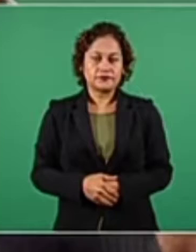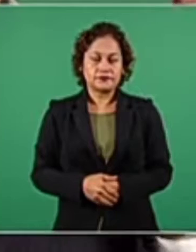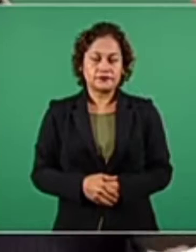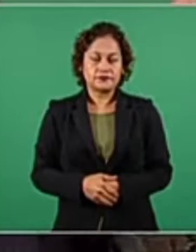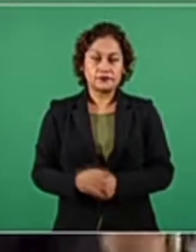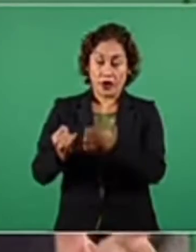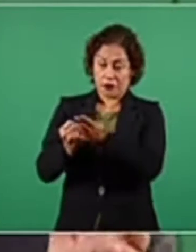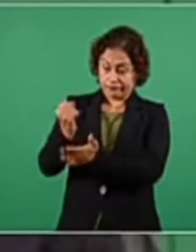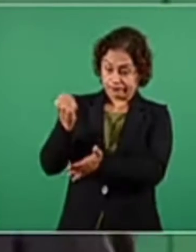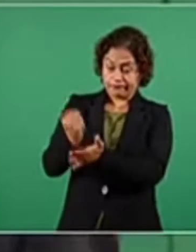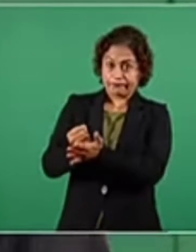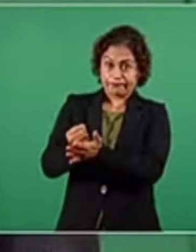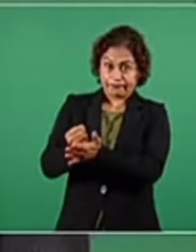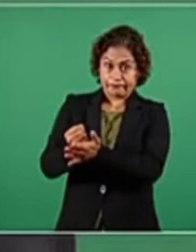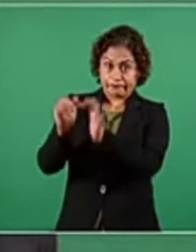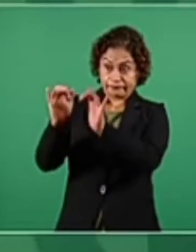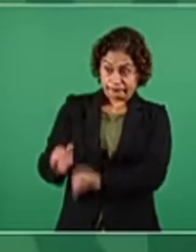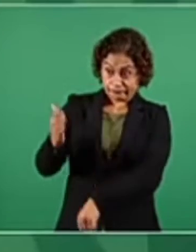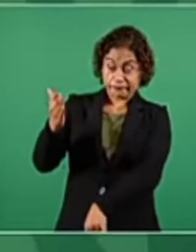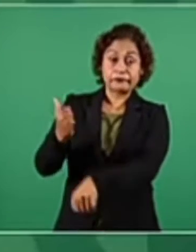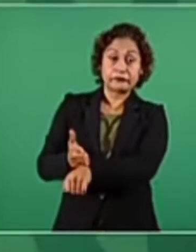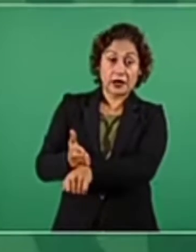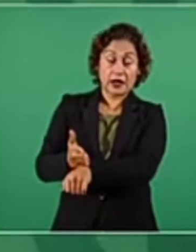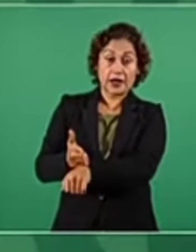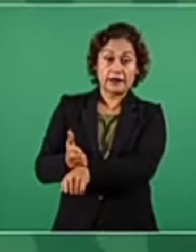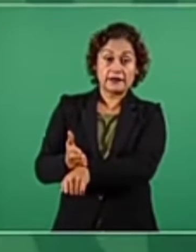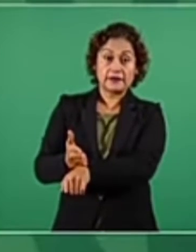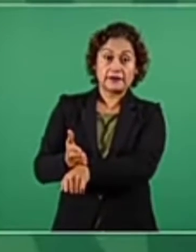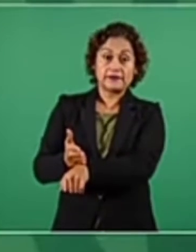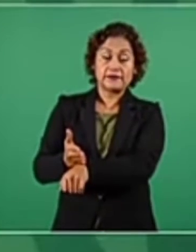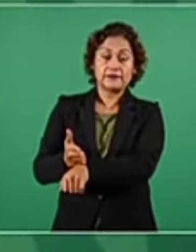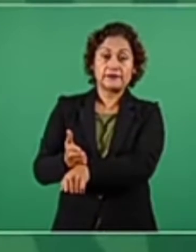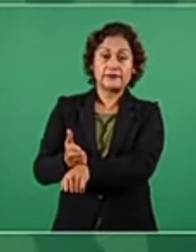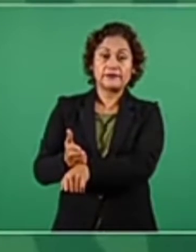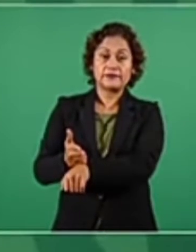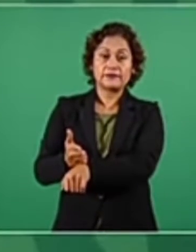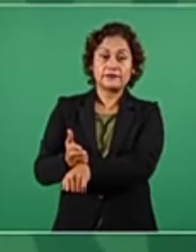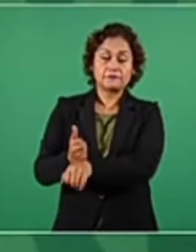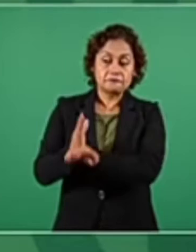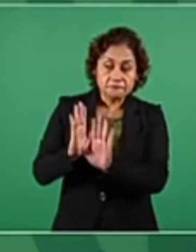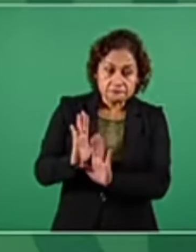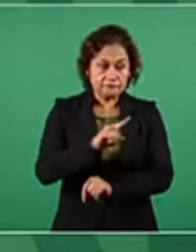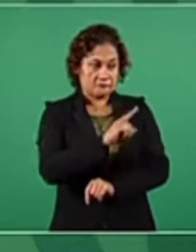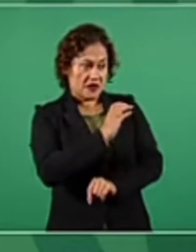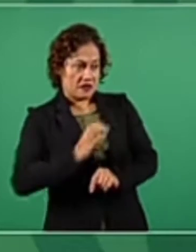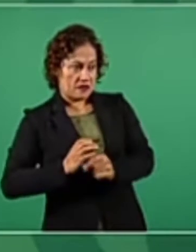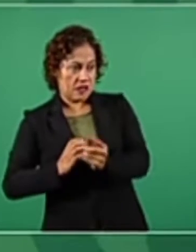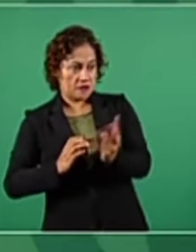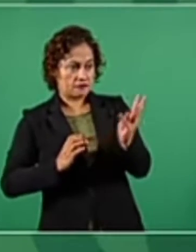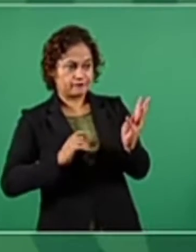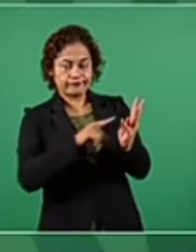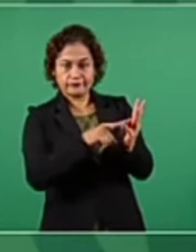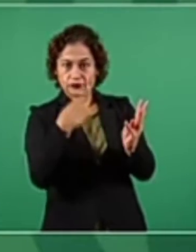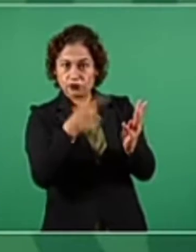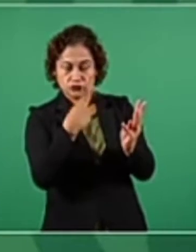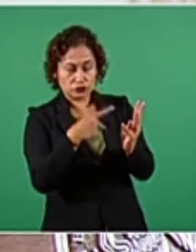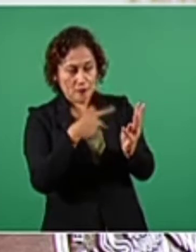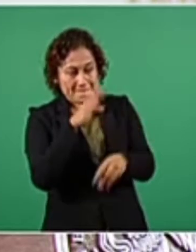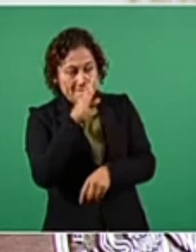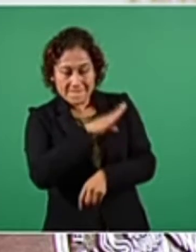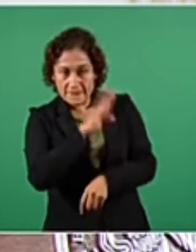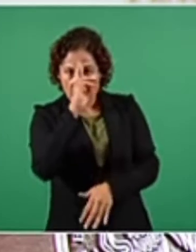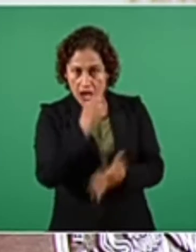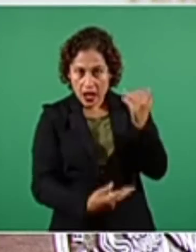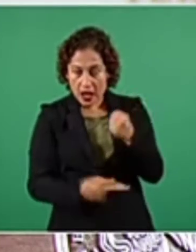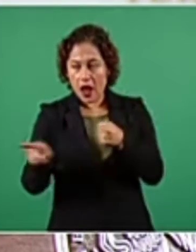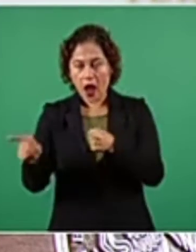que supuestamente habían hecho los candidatos, o la infracción que habían cometido,